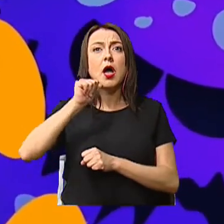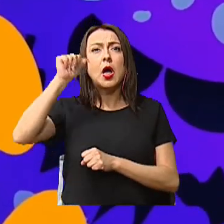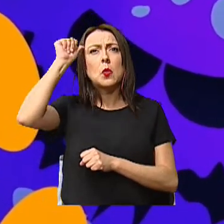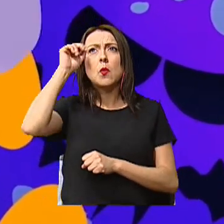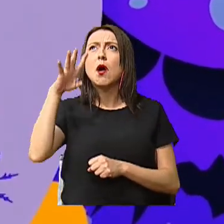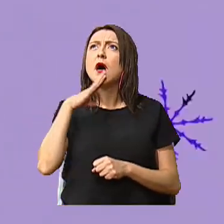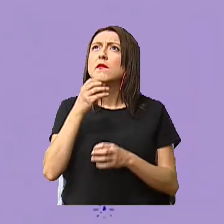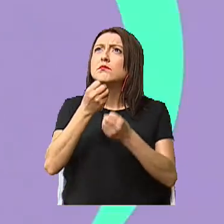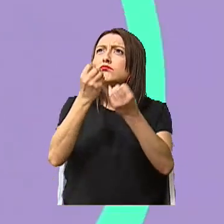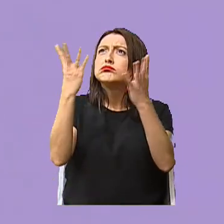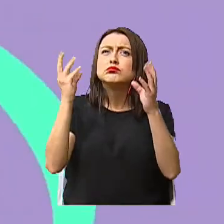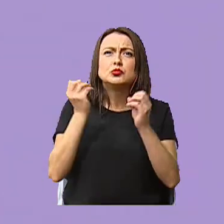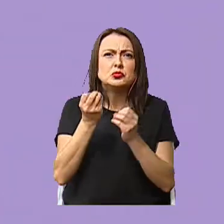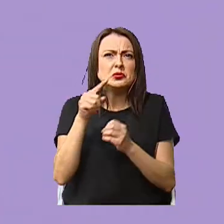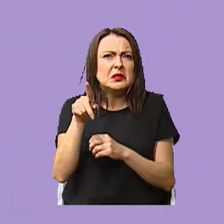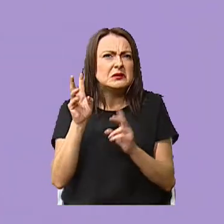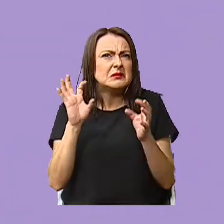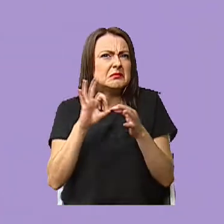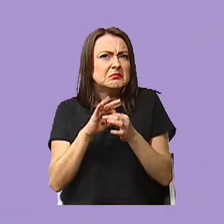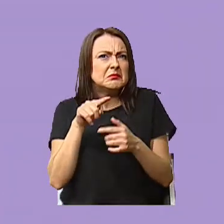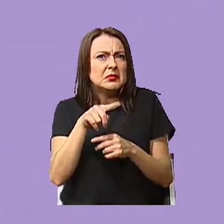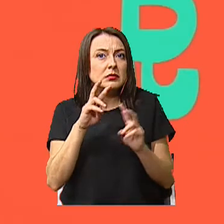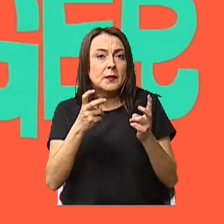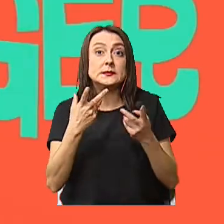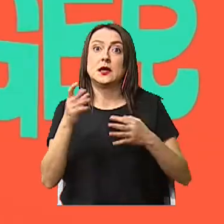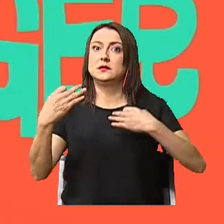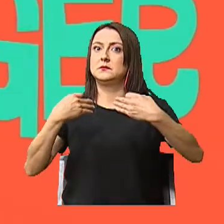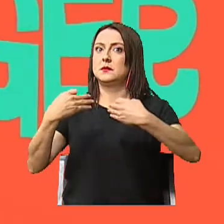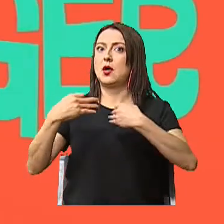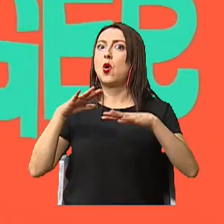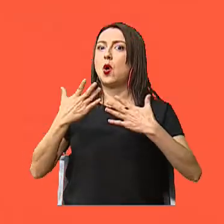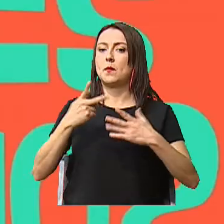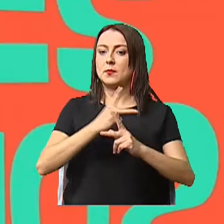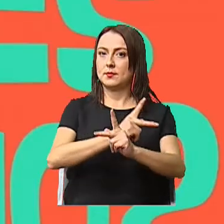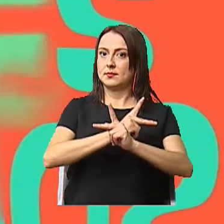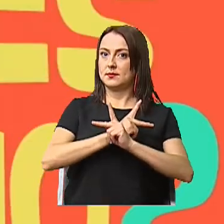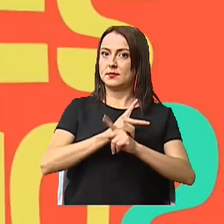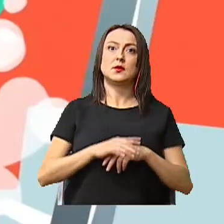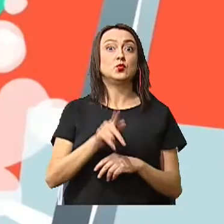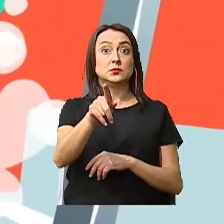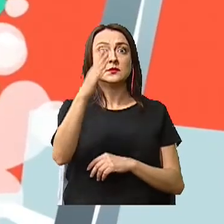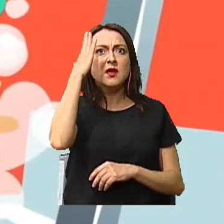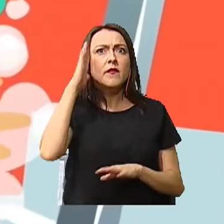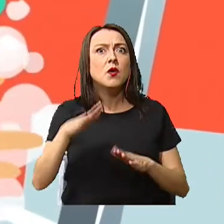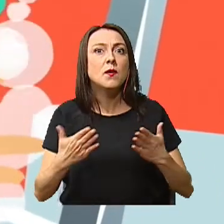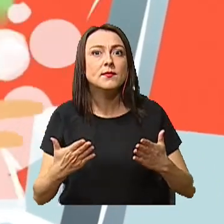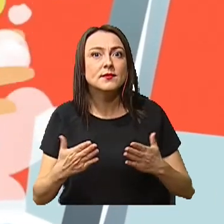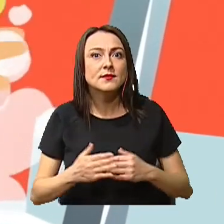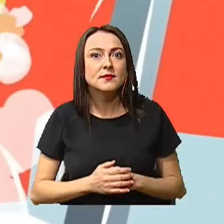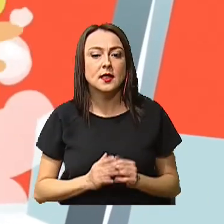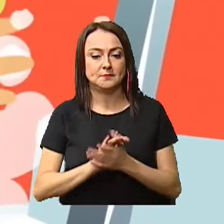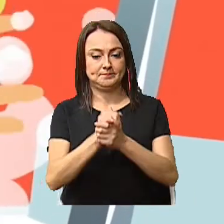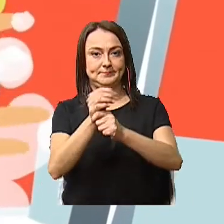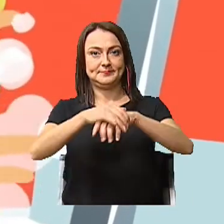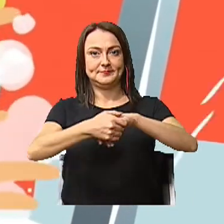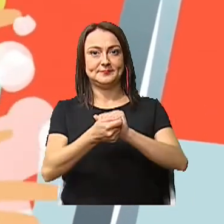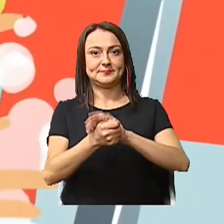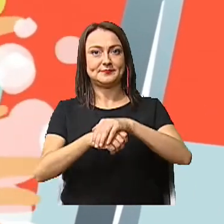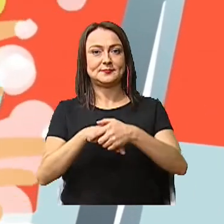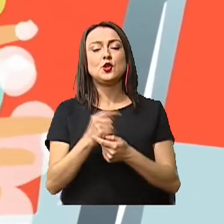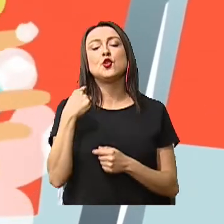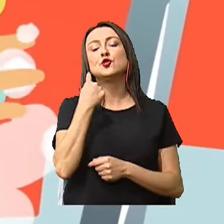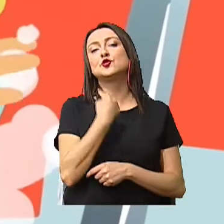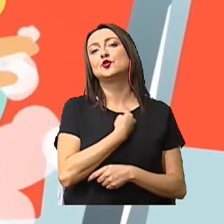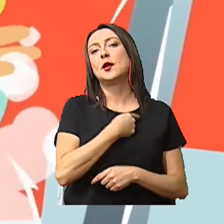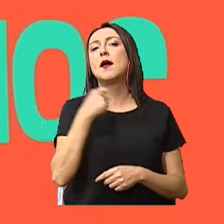mucho de él. Pero me han explicado muy bien cómo protegernos. ¿Tú sabes cómo? Lavándonos las manos mientras cantamos